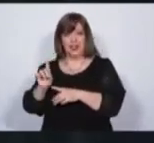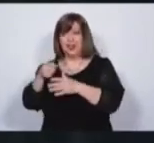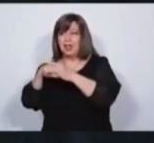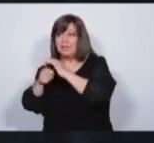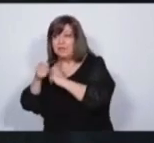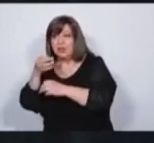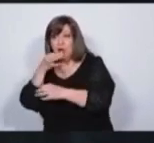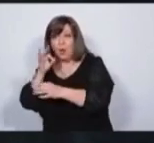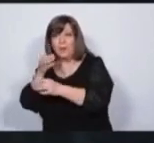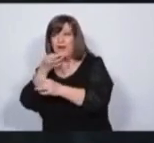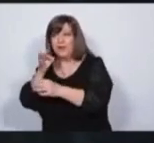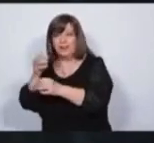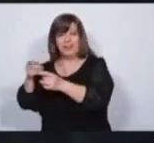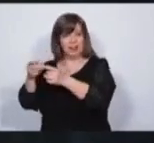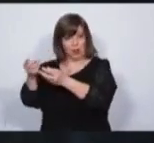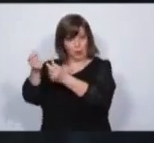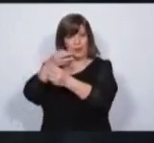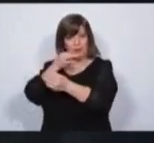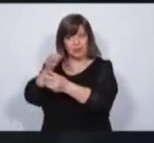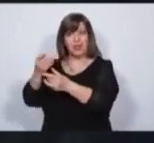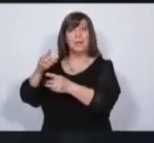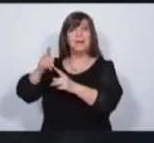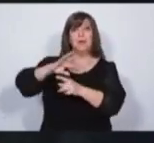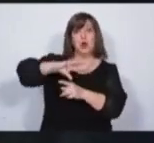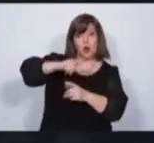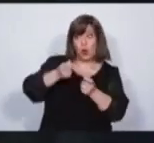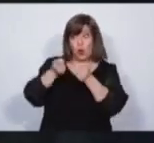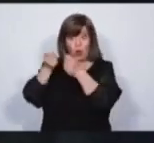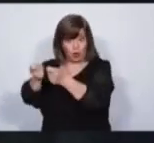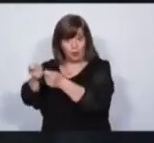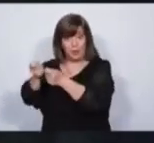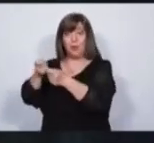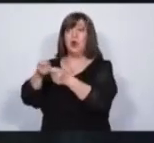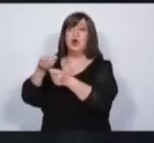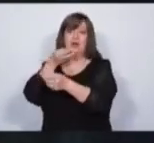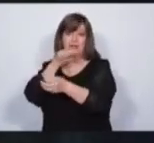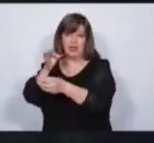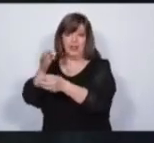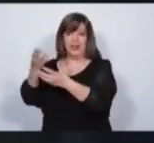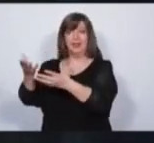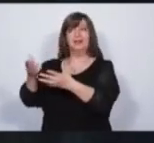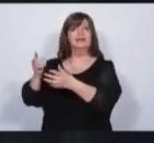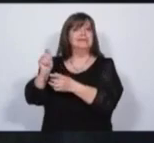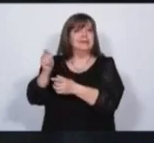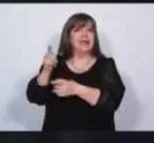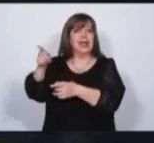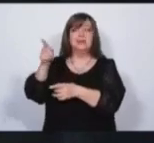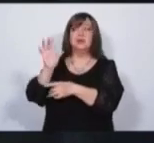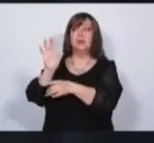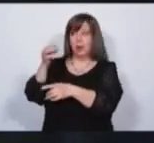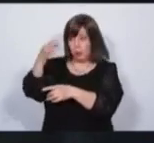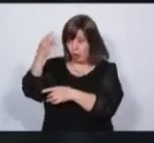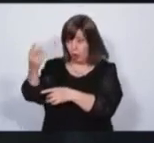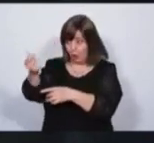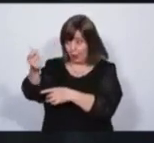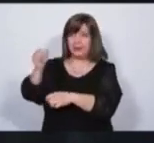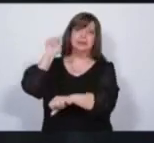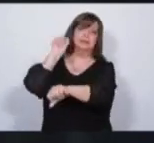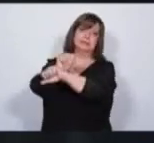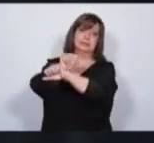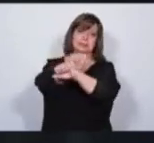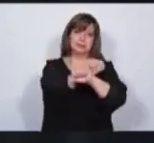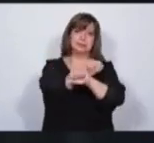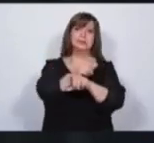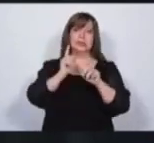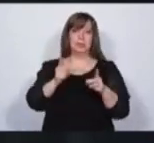de comercializar bienes robados. Y eso tiene que ser con prisión. Tiene que ser con meter